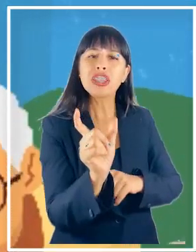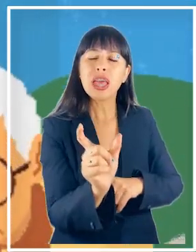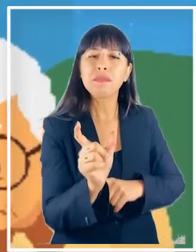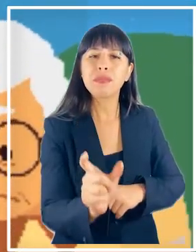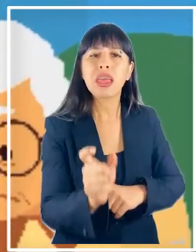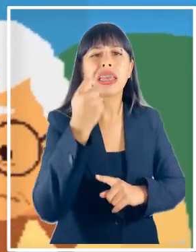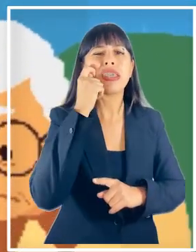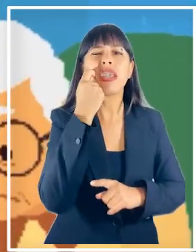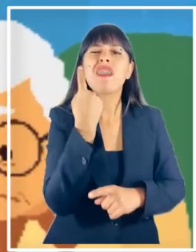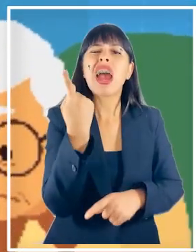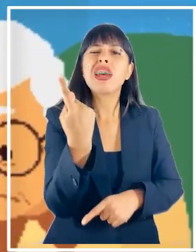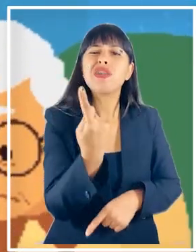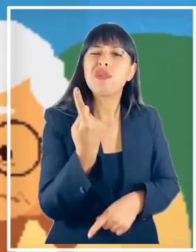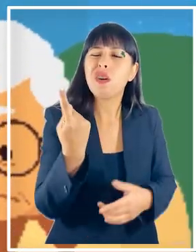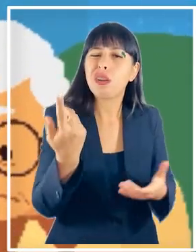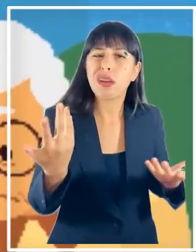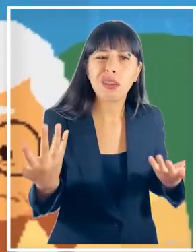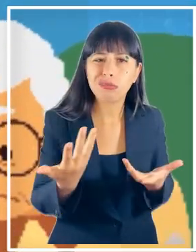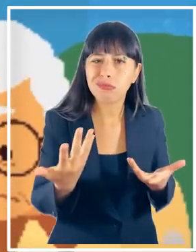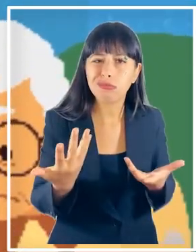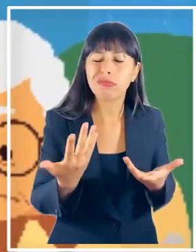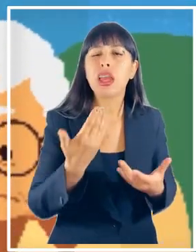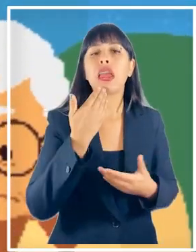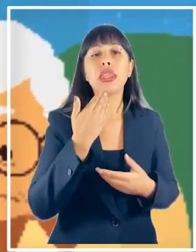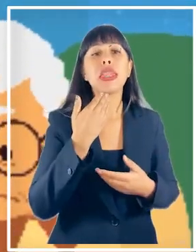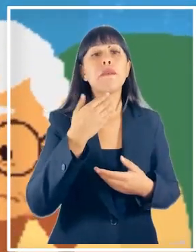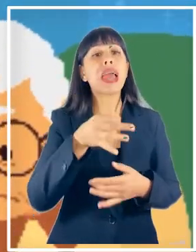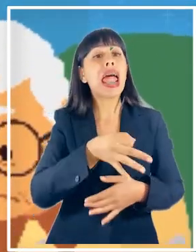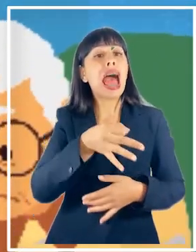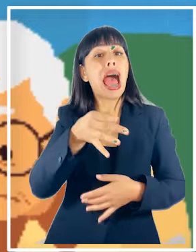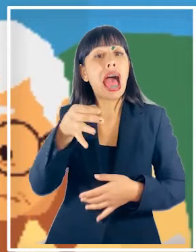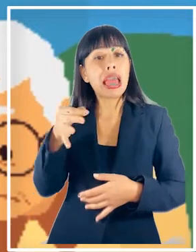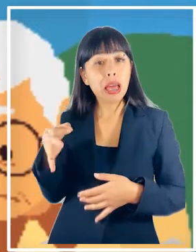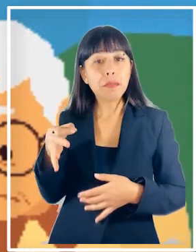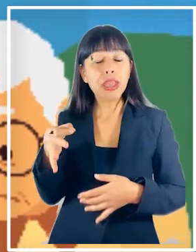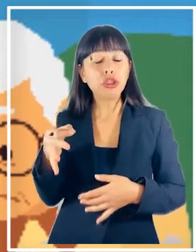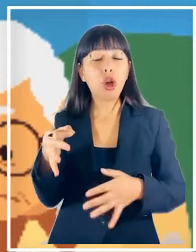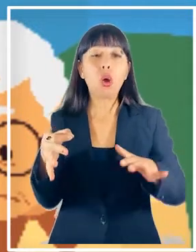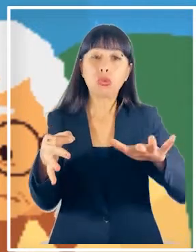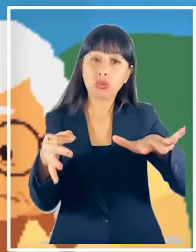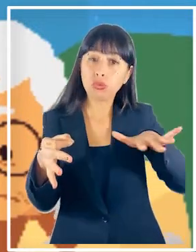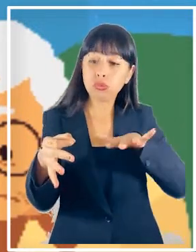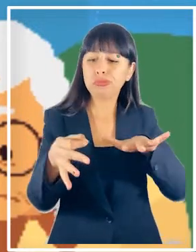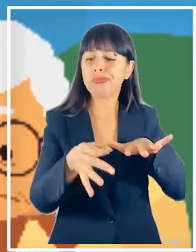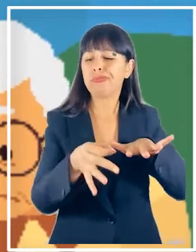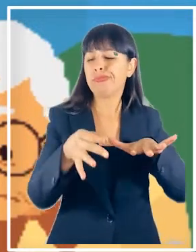qué es soledad y qué es aislamiento social